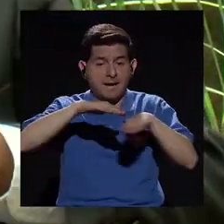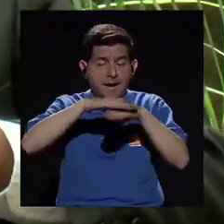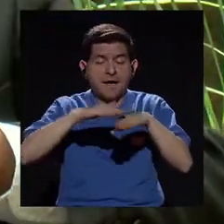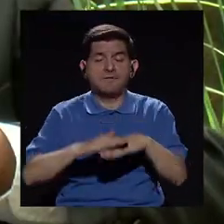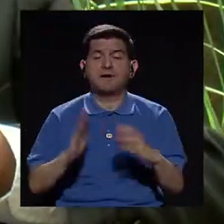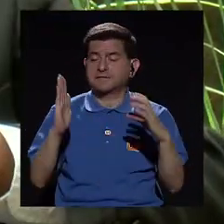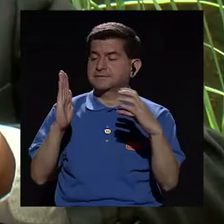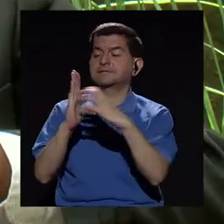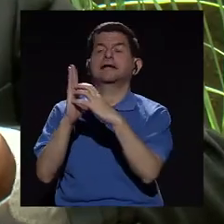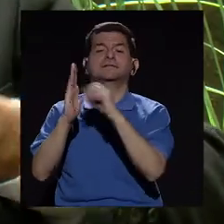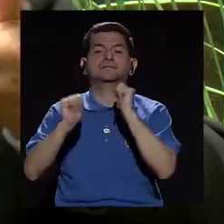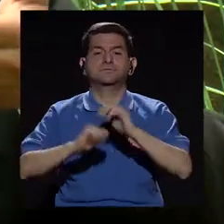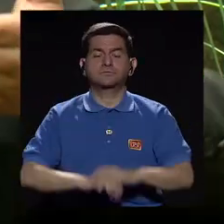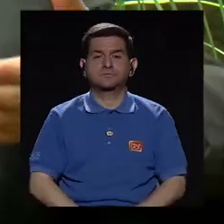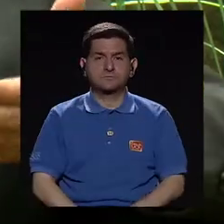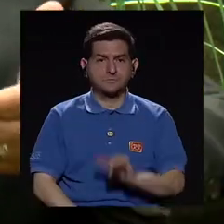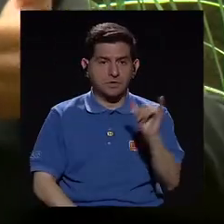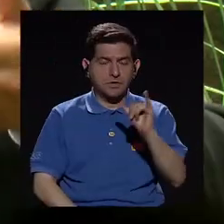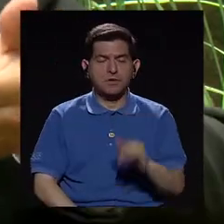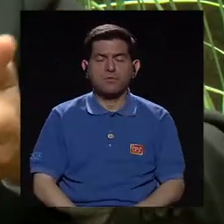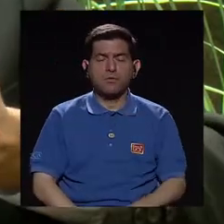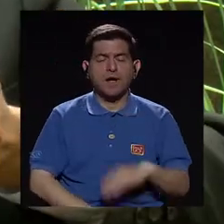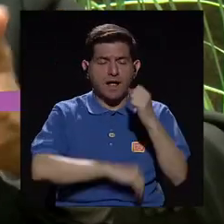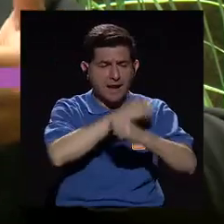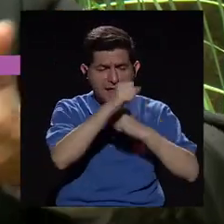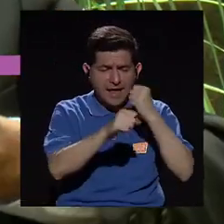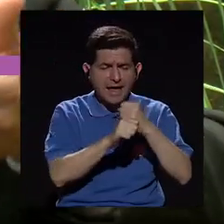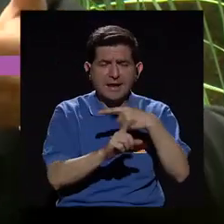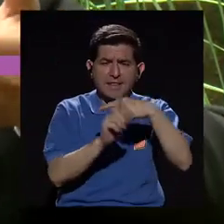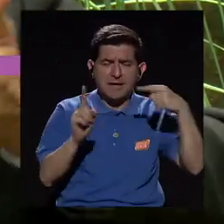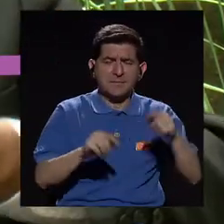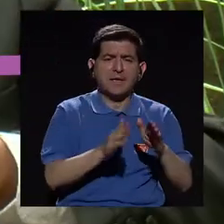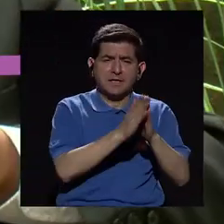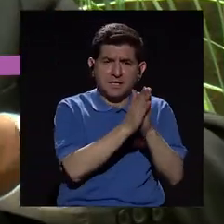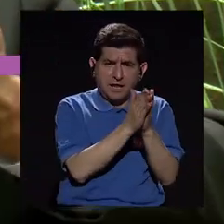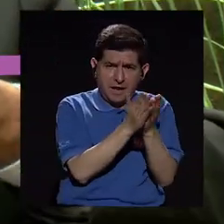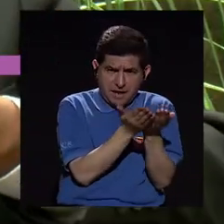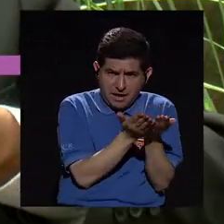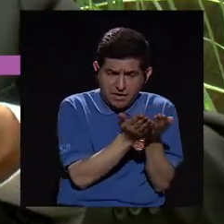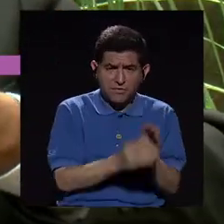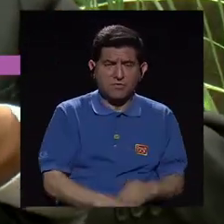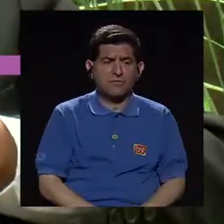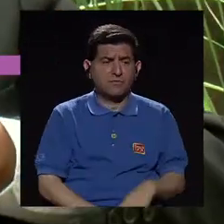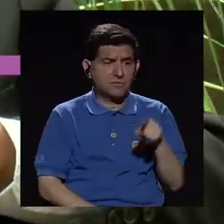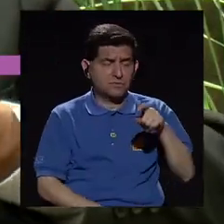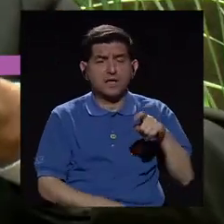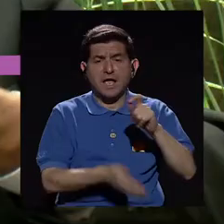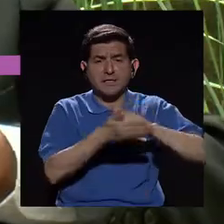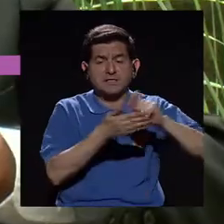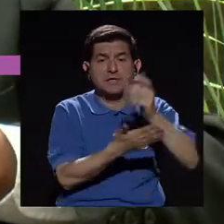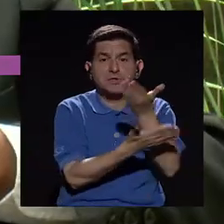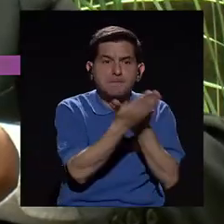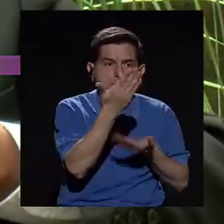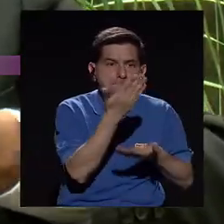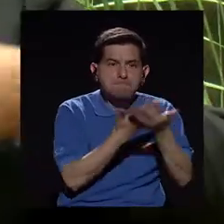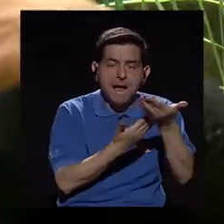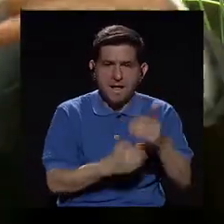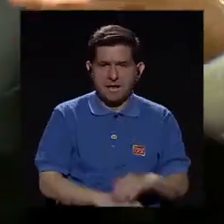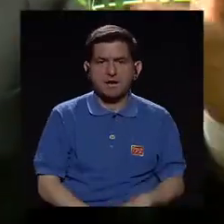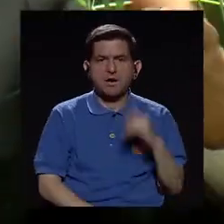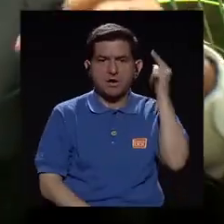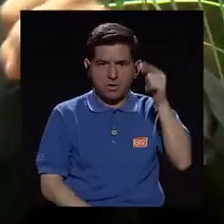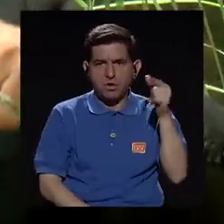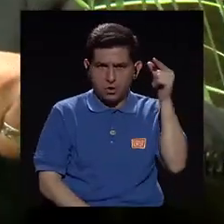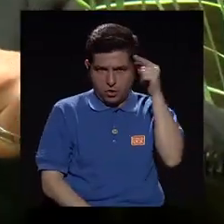soporte textual. Así como en la Edad Media se leía en libros que estaban escritos a mano y